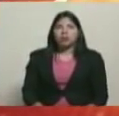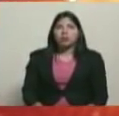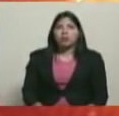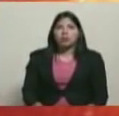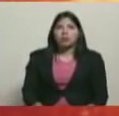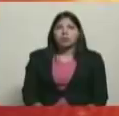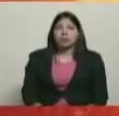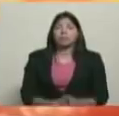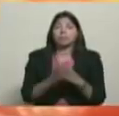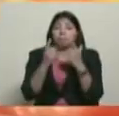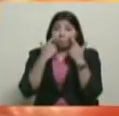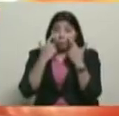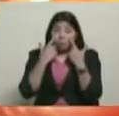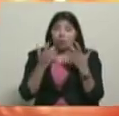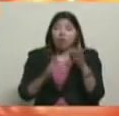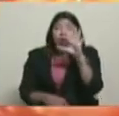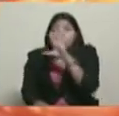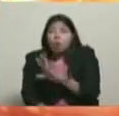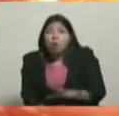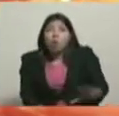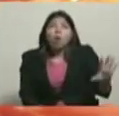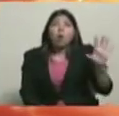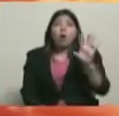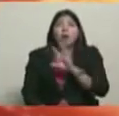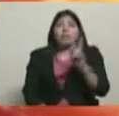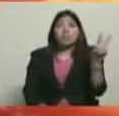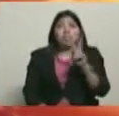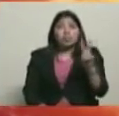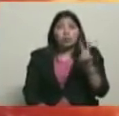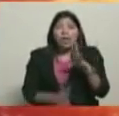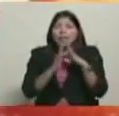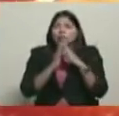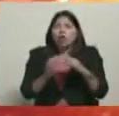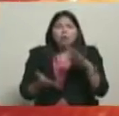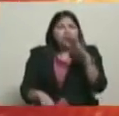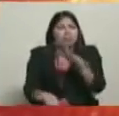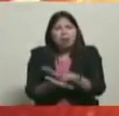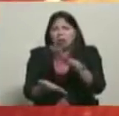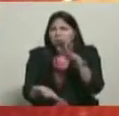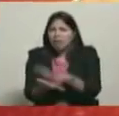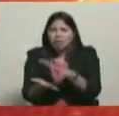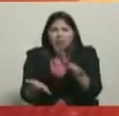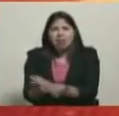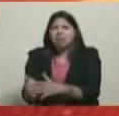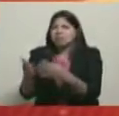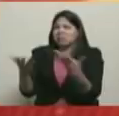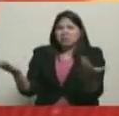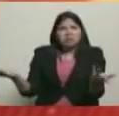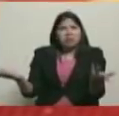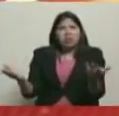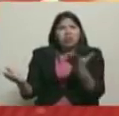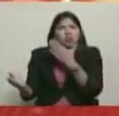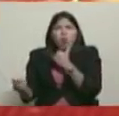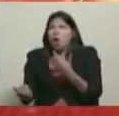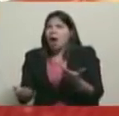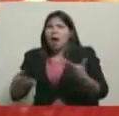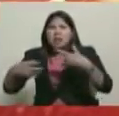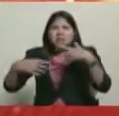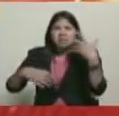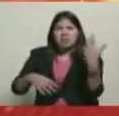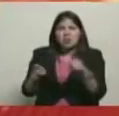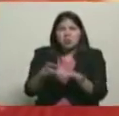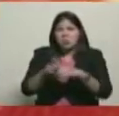la... en Venezuela, en toda Venezuela está en absoluta calma. No hay ni una sola manifestación en ningún